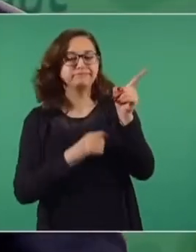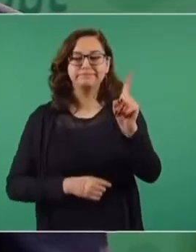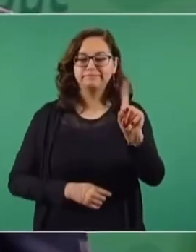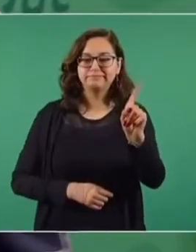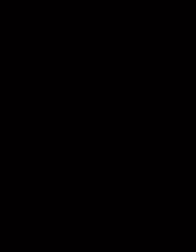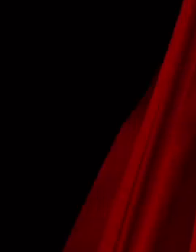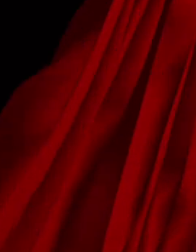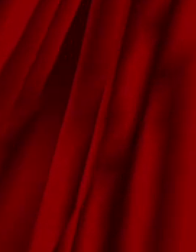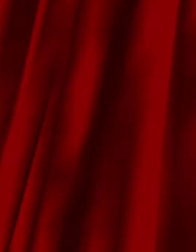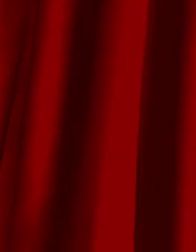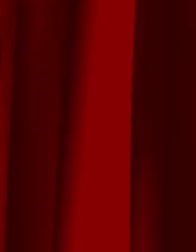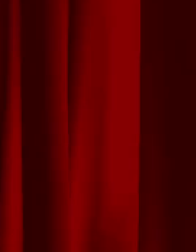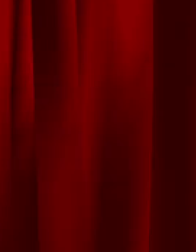ganso.